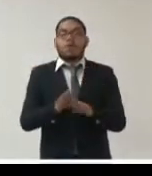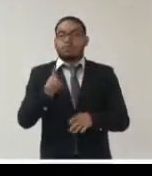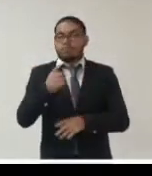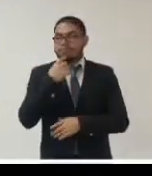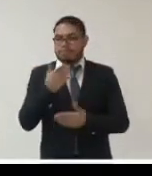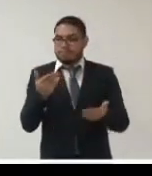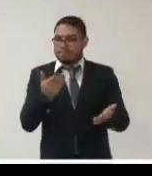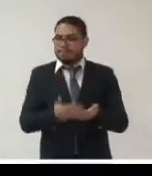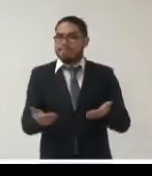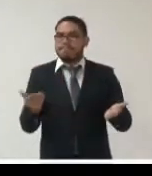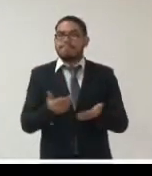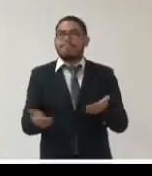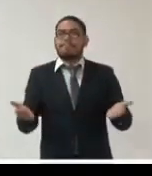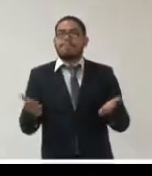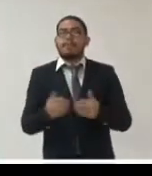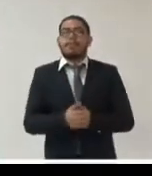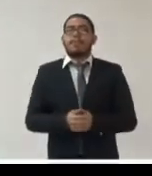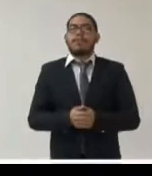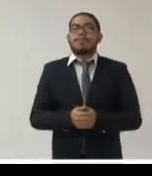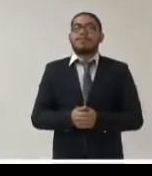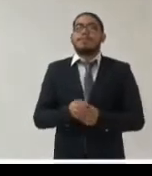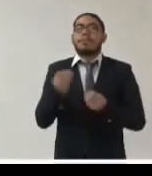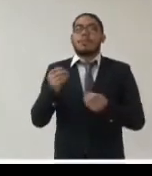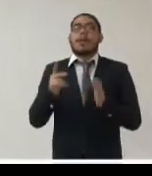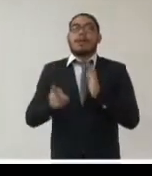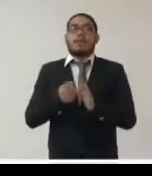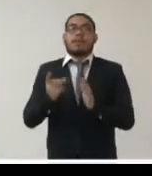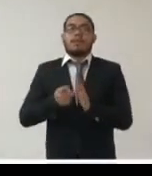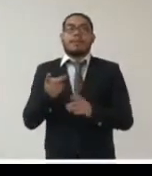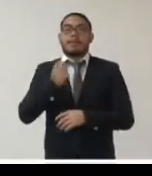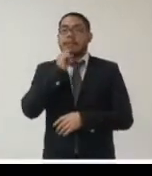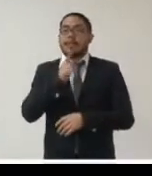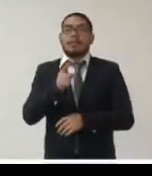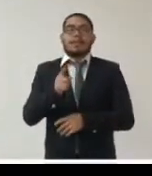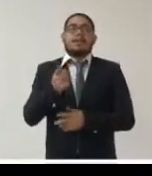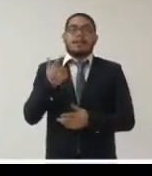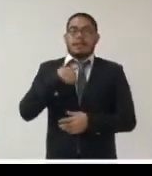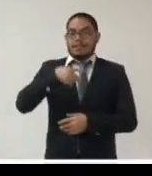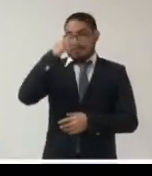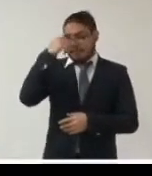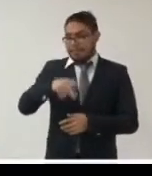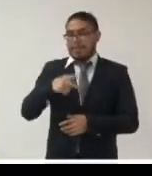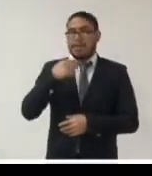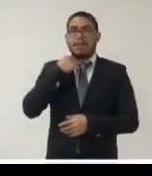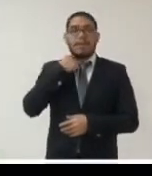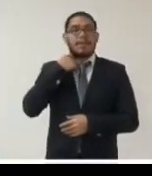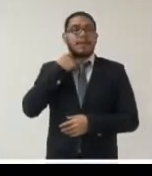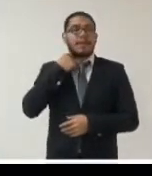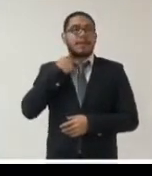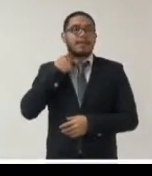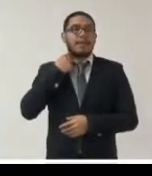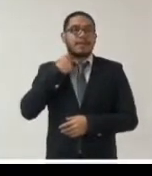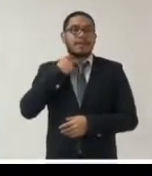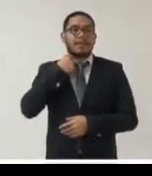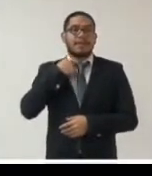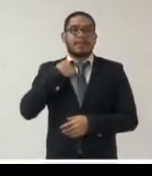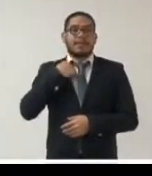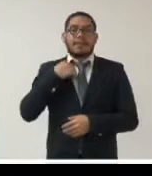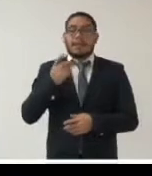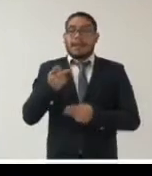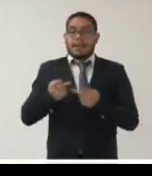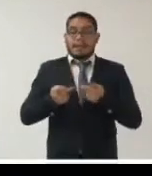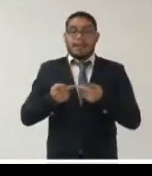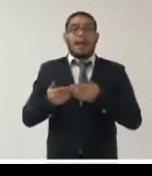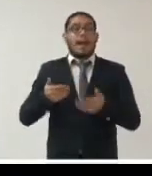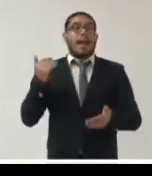estamos viviendo muchas veces hemos escuchado que es inédito ni México ni ningún país del mundo estaba preparado